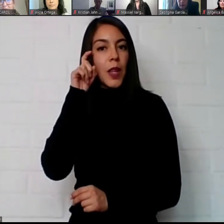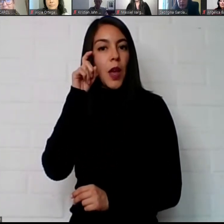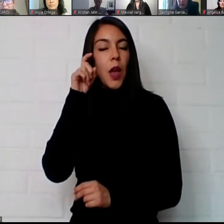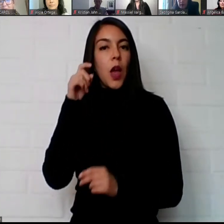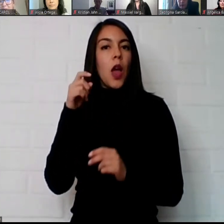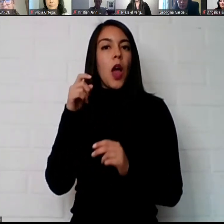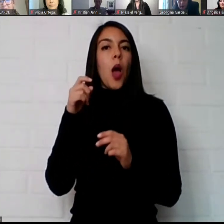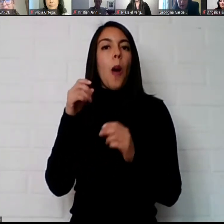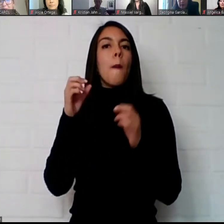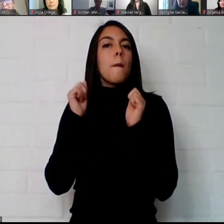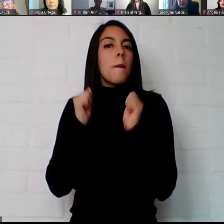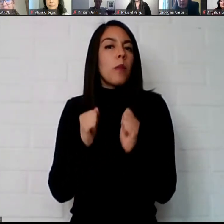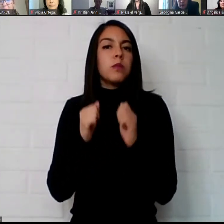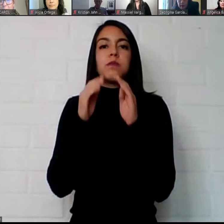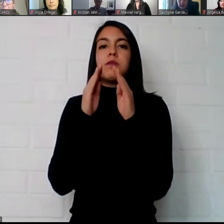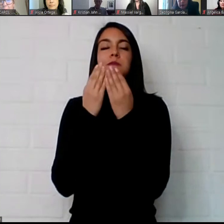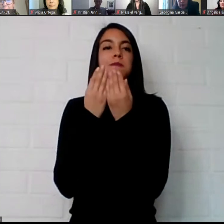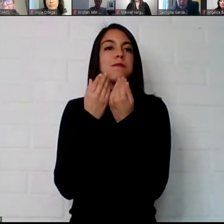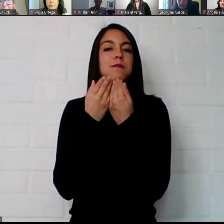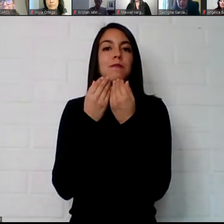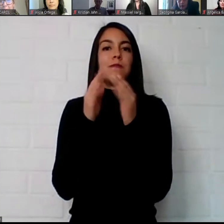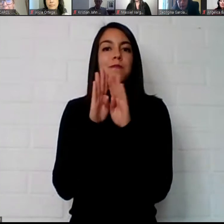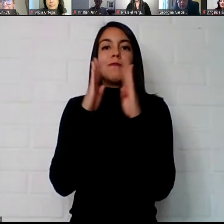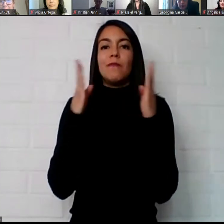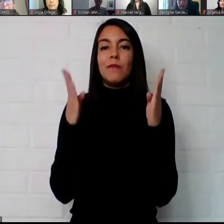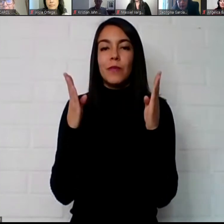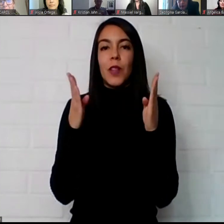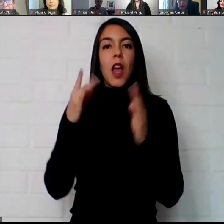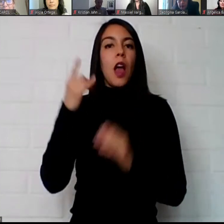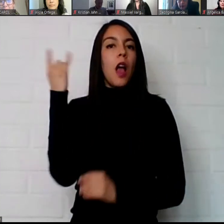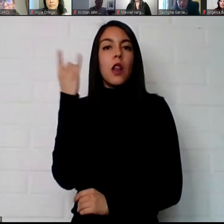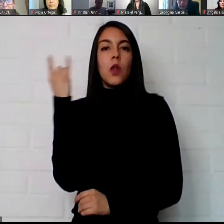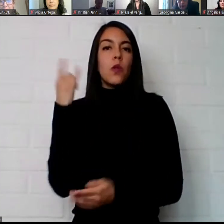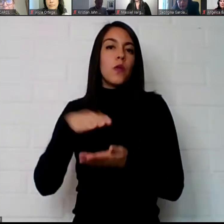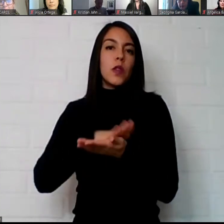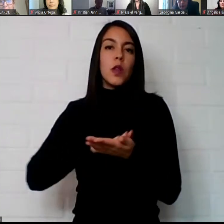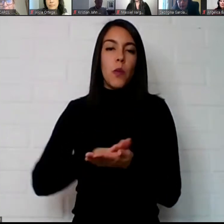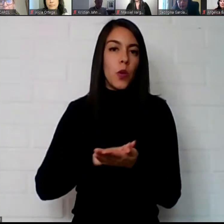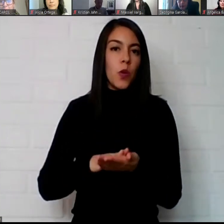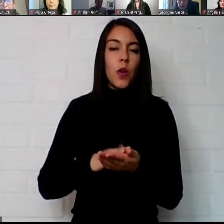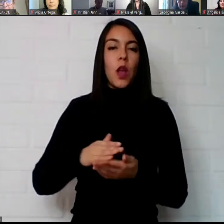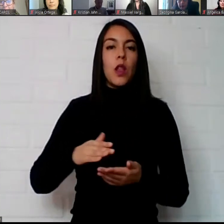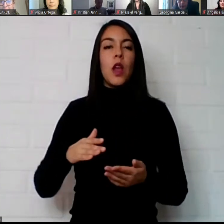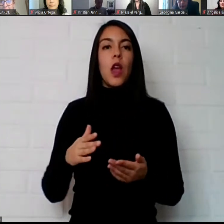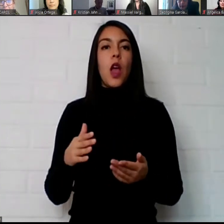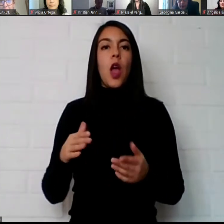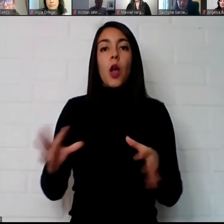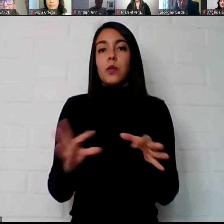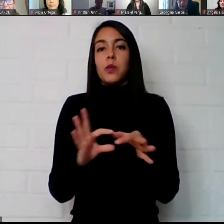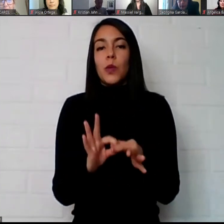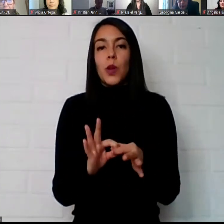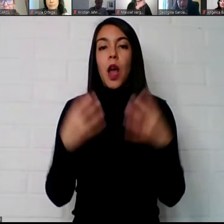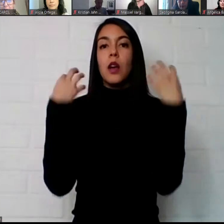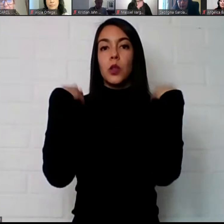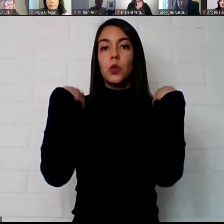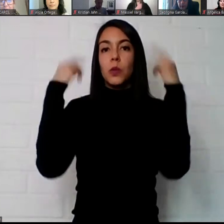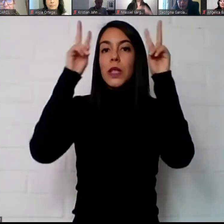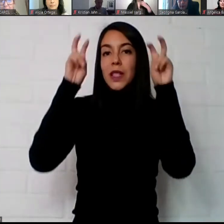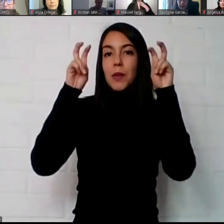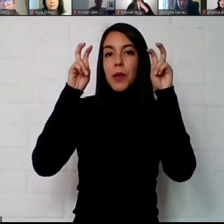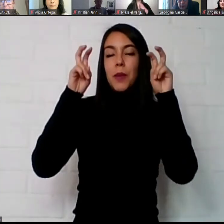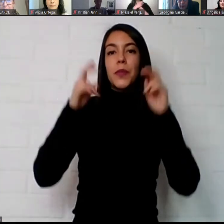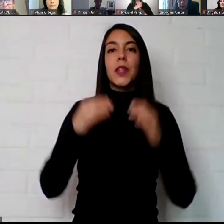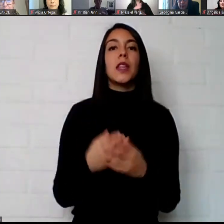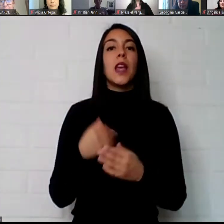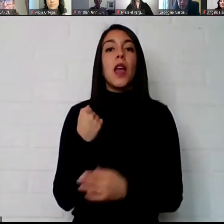abren muchas posibilidades para que en nuestro caso en la universidad en su conjunto pueda asumir el tema y también colaborar